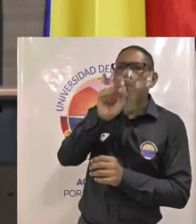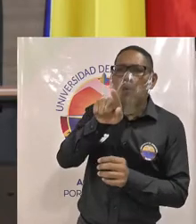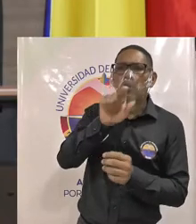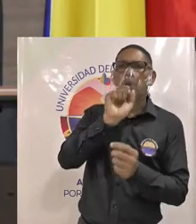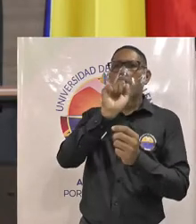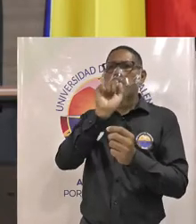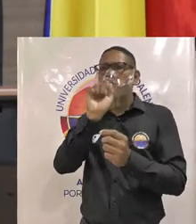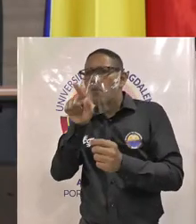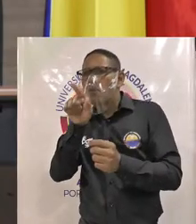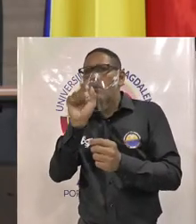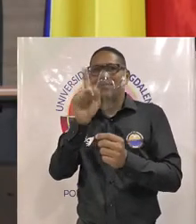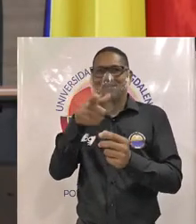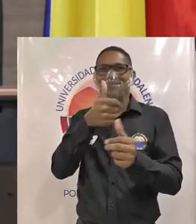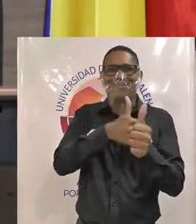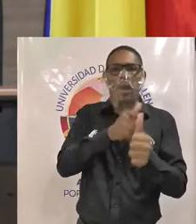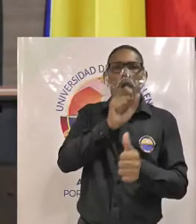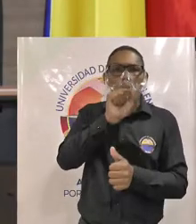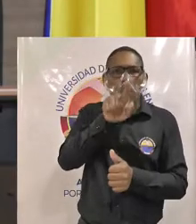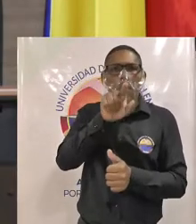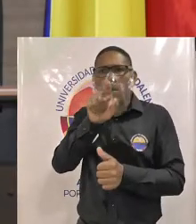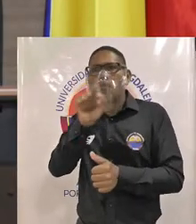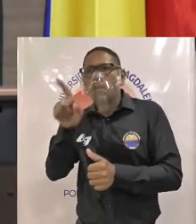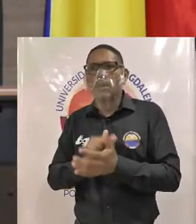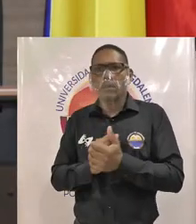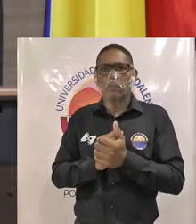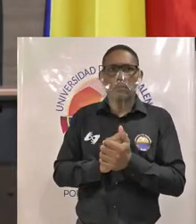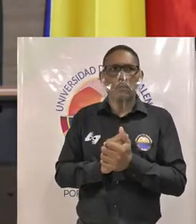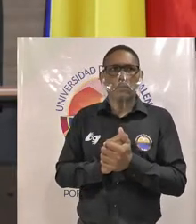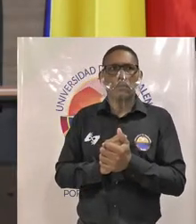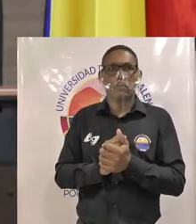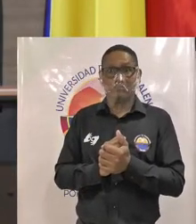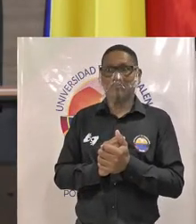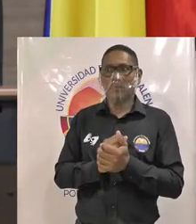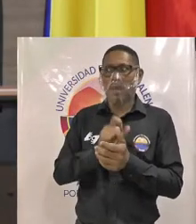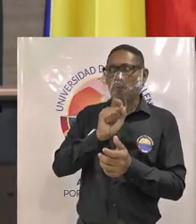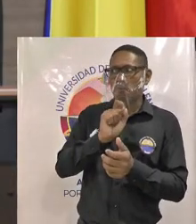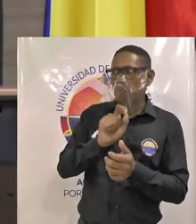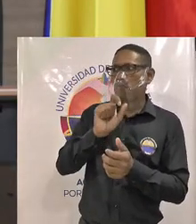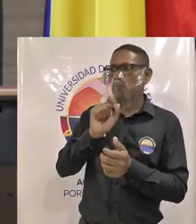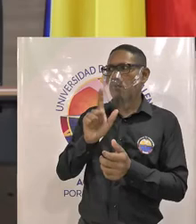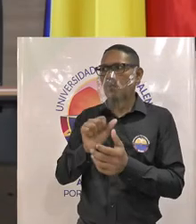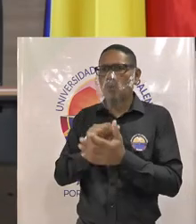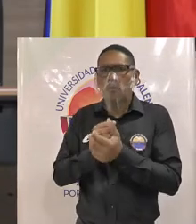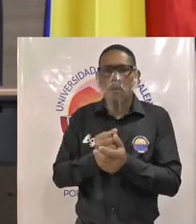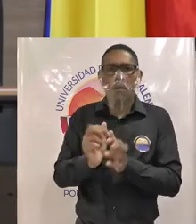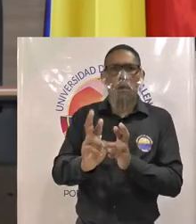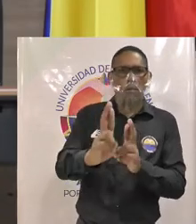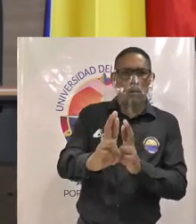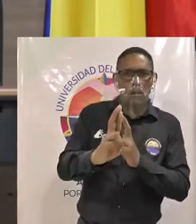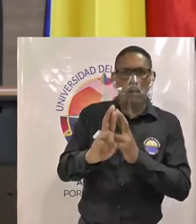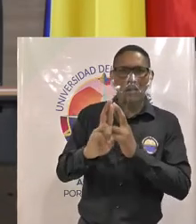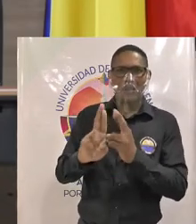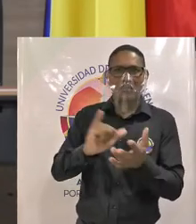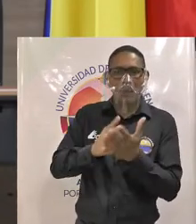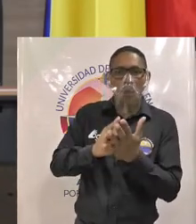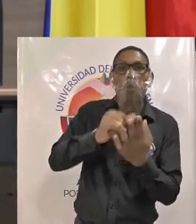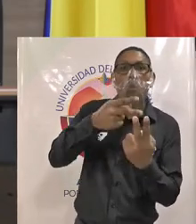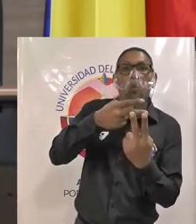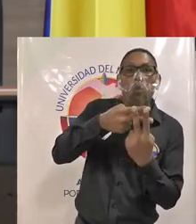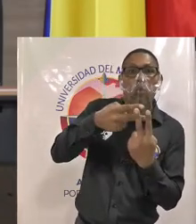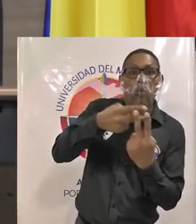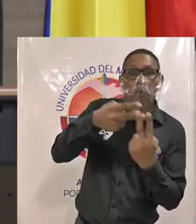fórmulas de candidatos las intervenciones por cada fórmula de candidatos son en orden numérico de